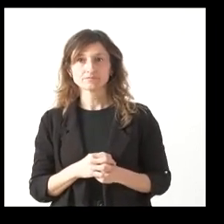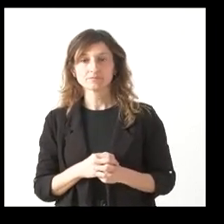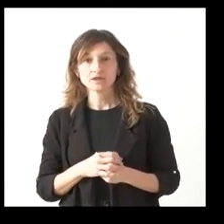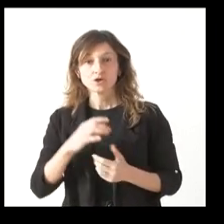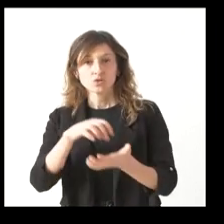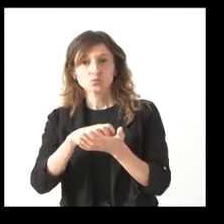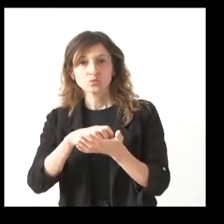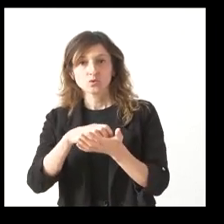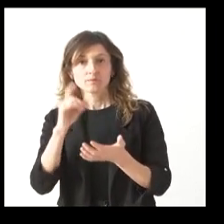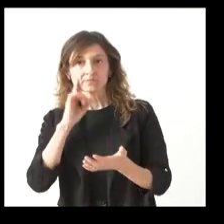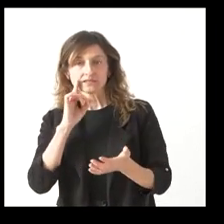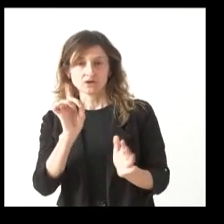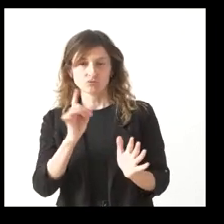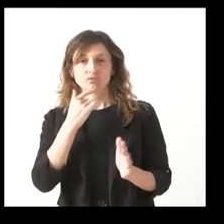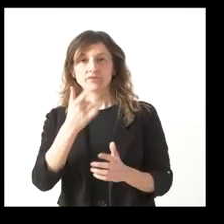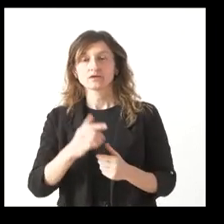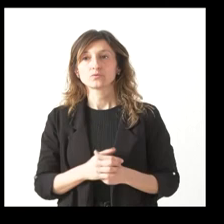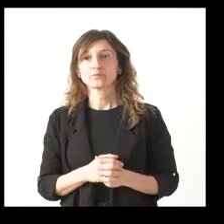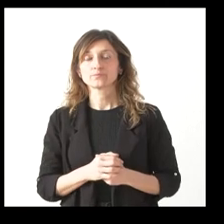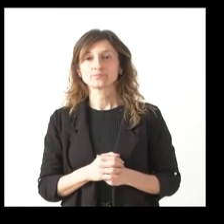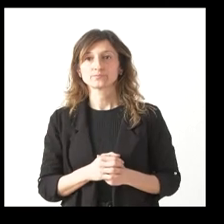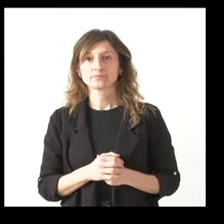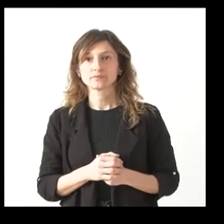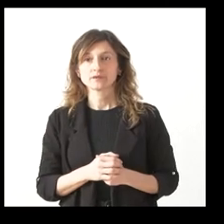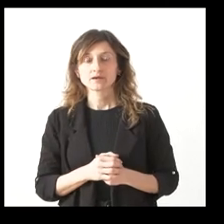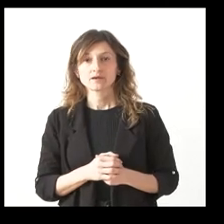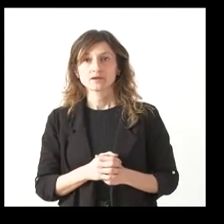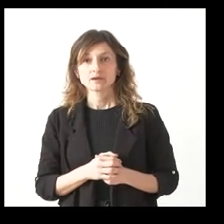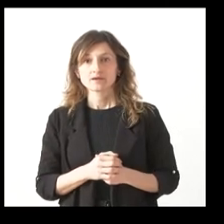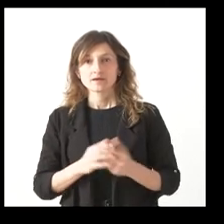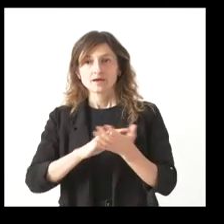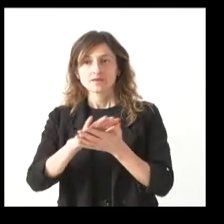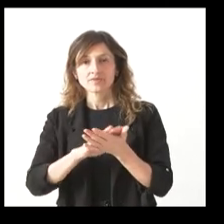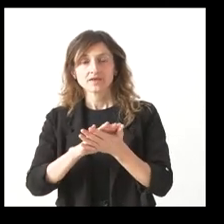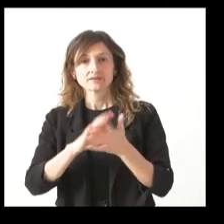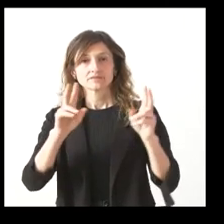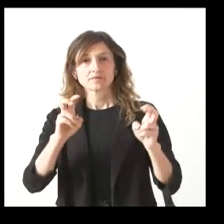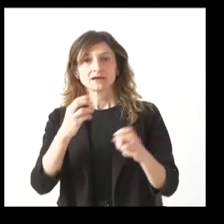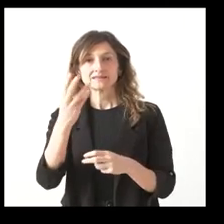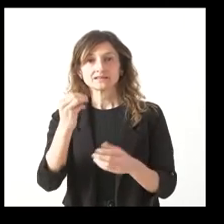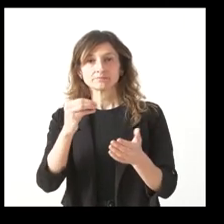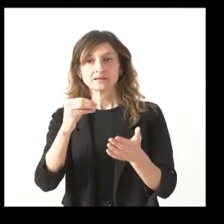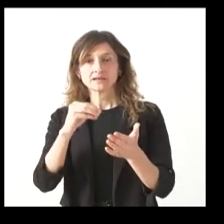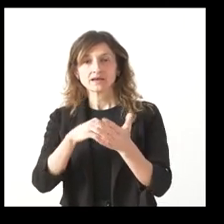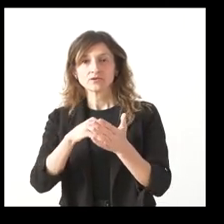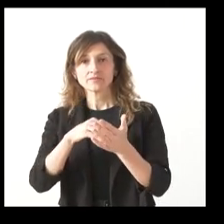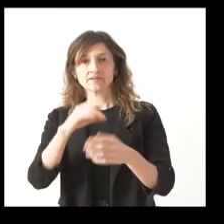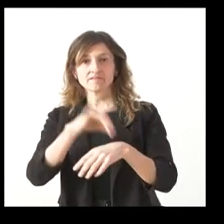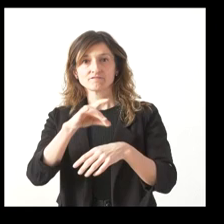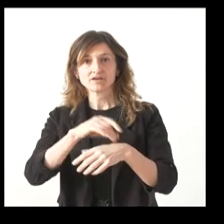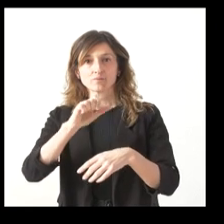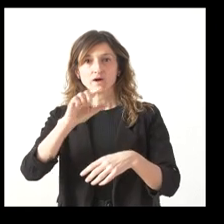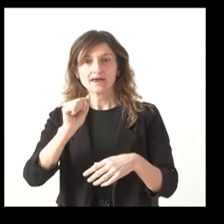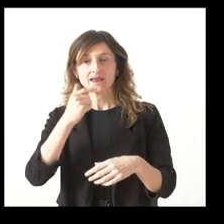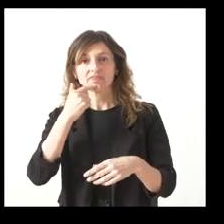no lo sea, que se está dando 3.000 euros, como dice Vox, a los enfermos de ELA desde la Junta de